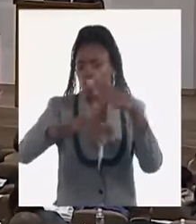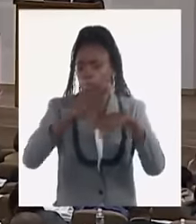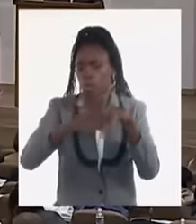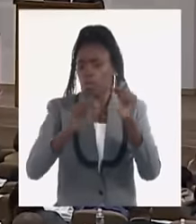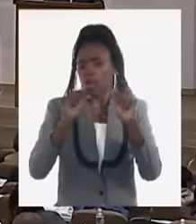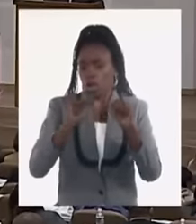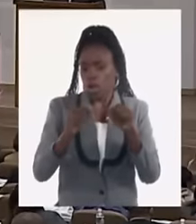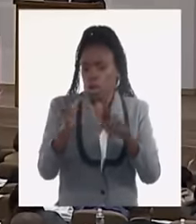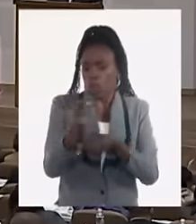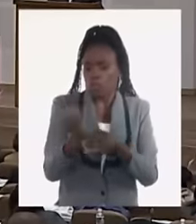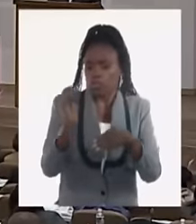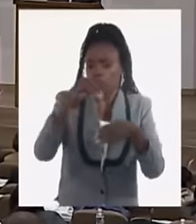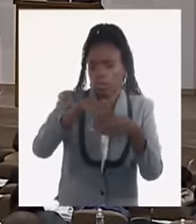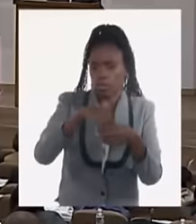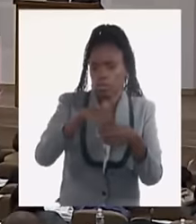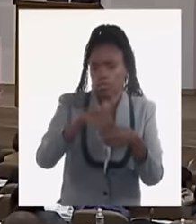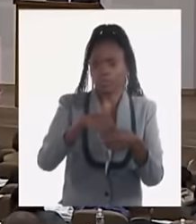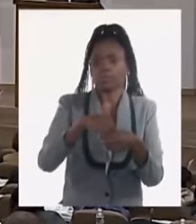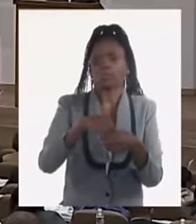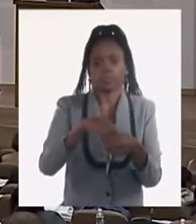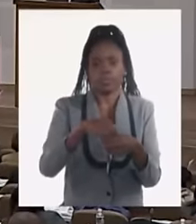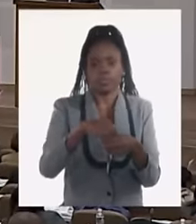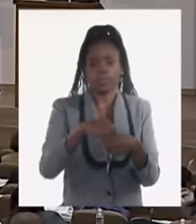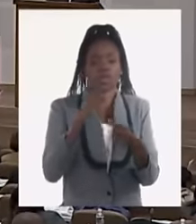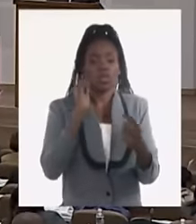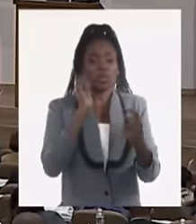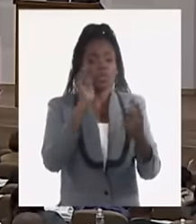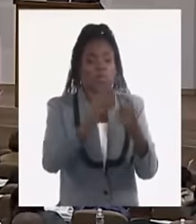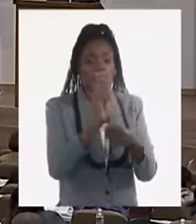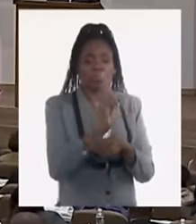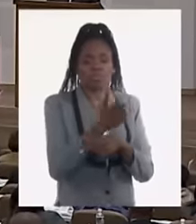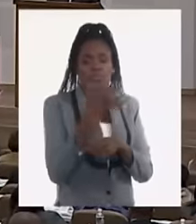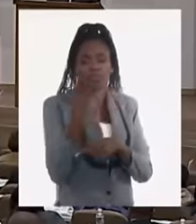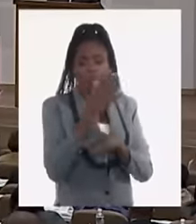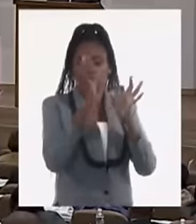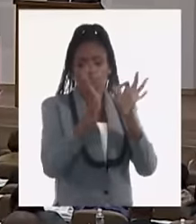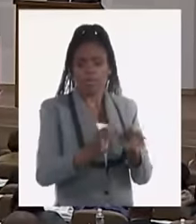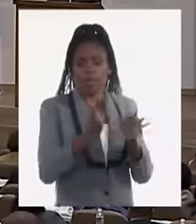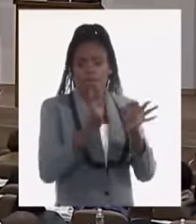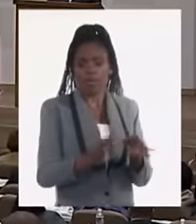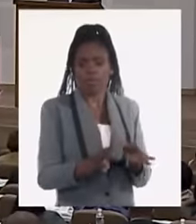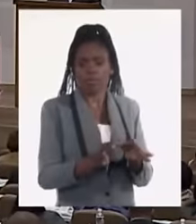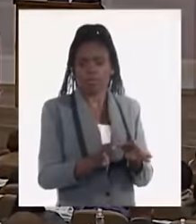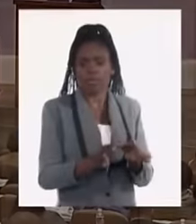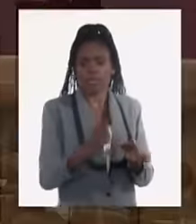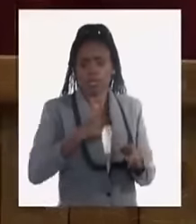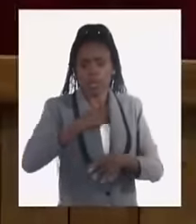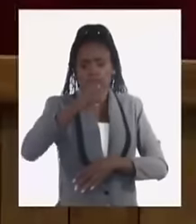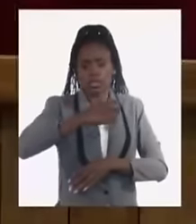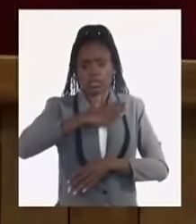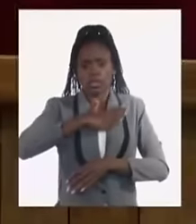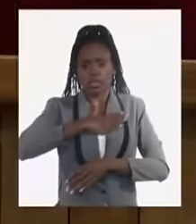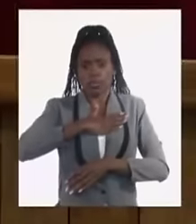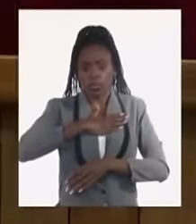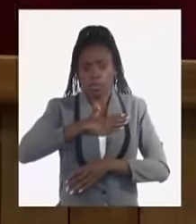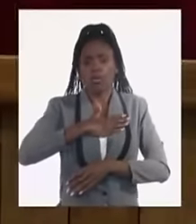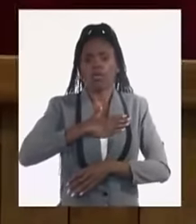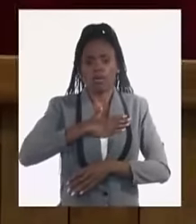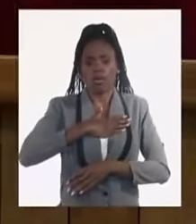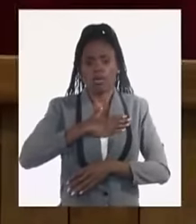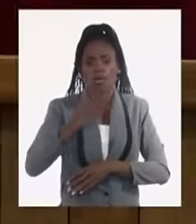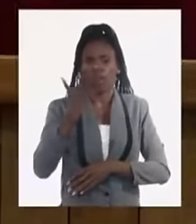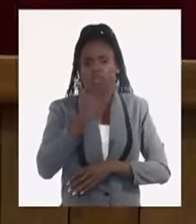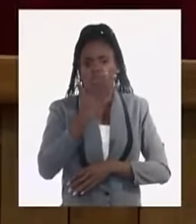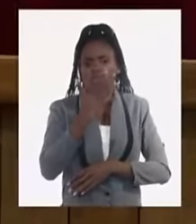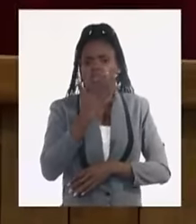alcance. La definición de los adjetivos e indicadores concretos, la toma de decisiones oportunas con el